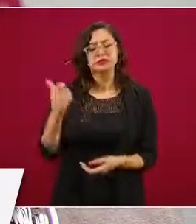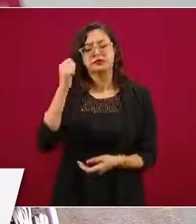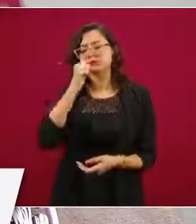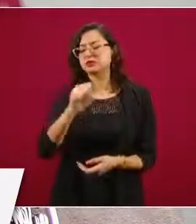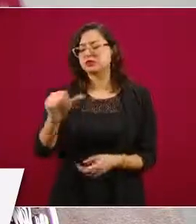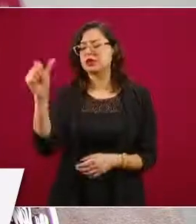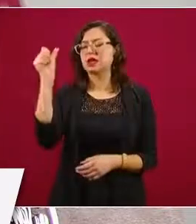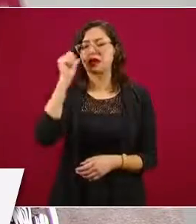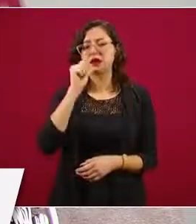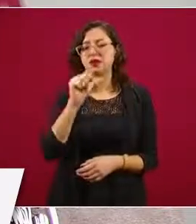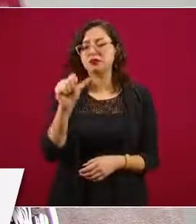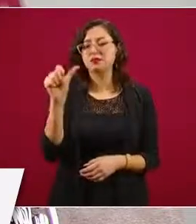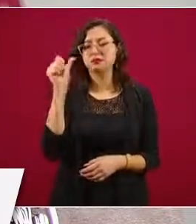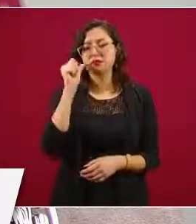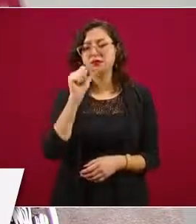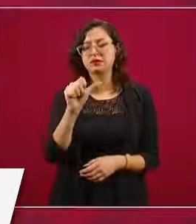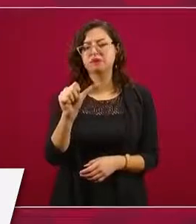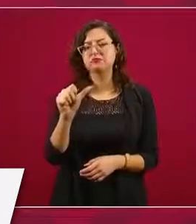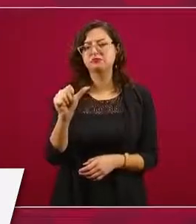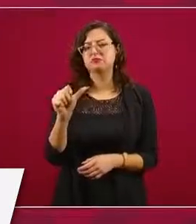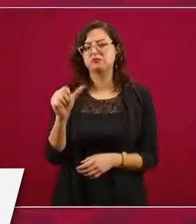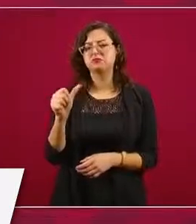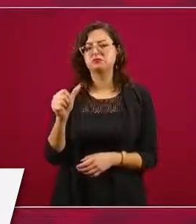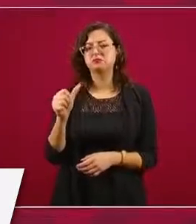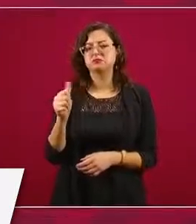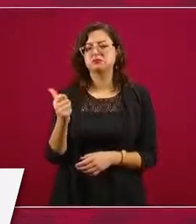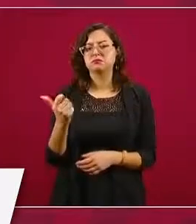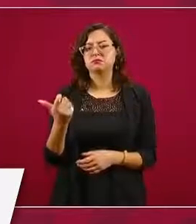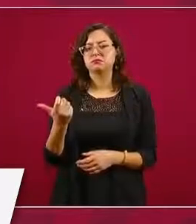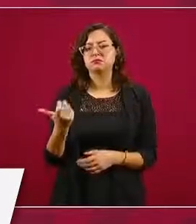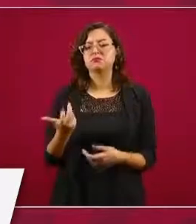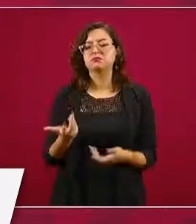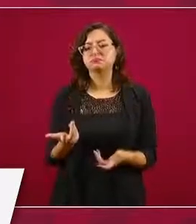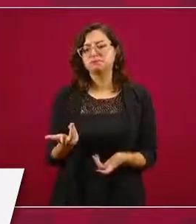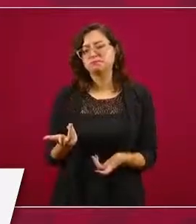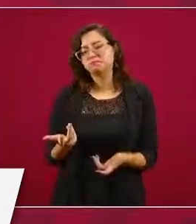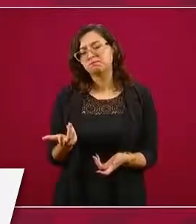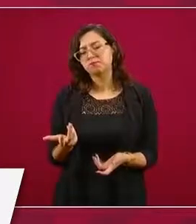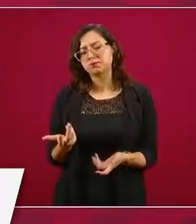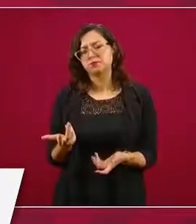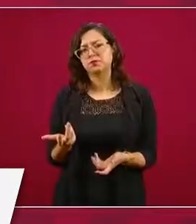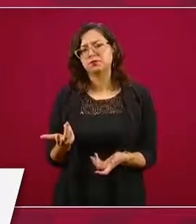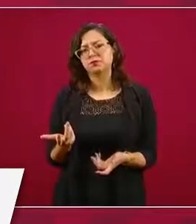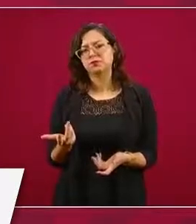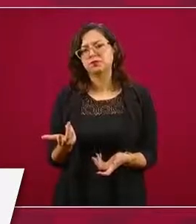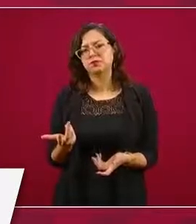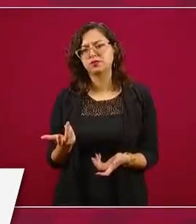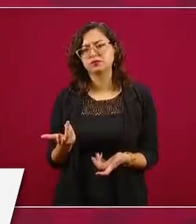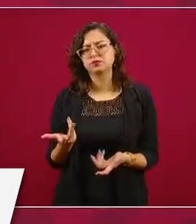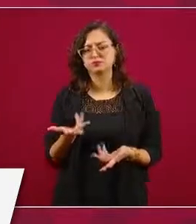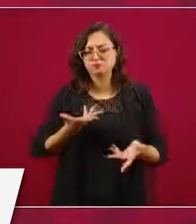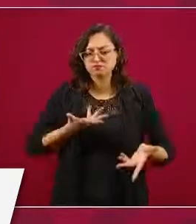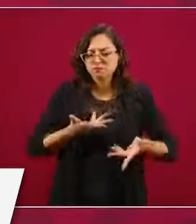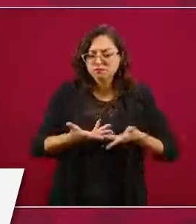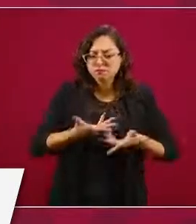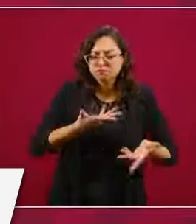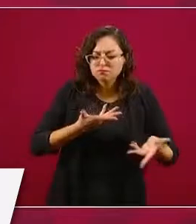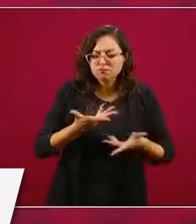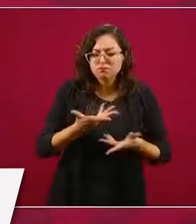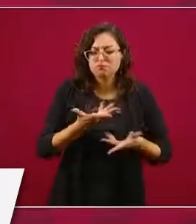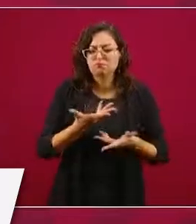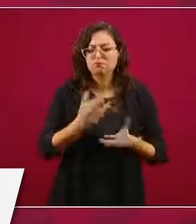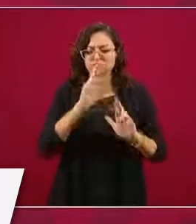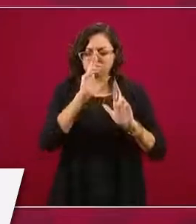procurando que haya un trato respetuoso